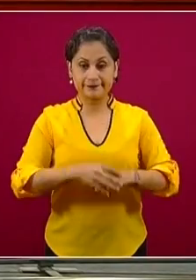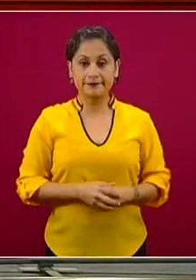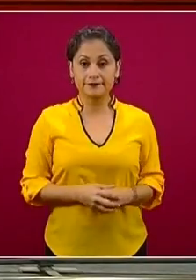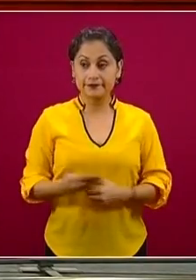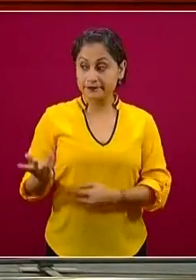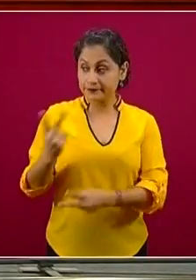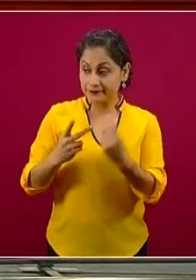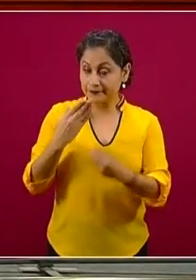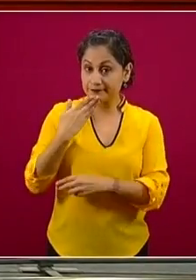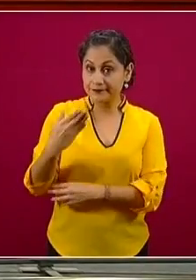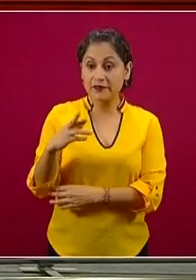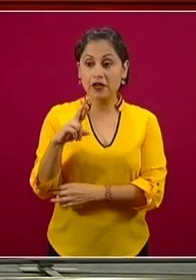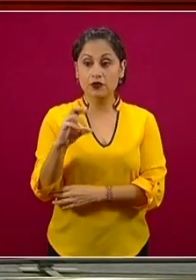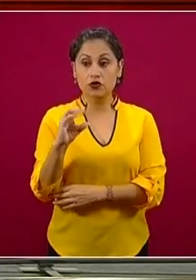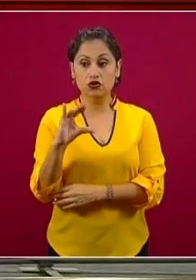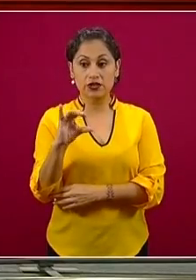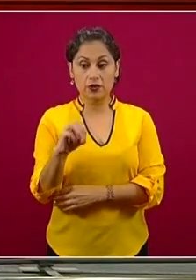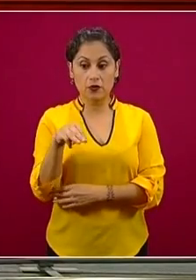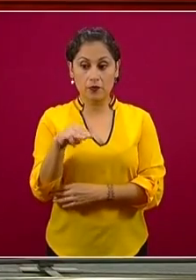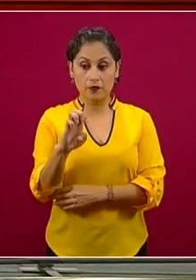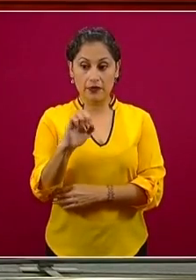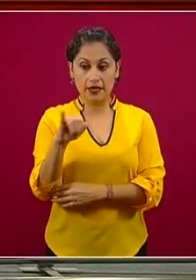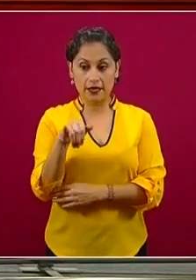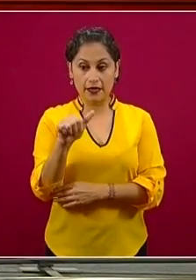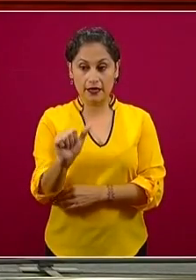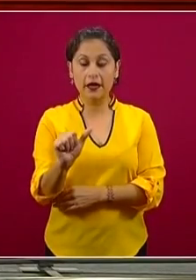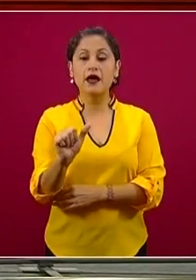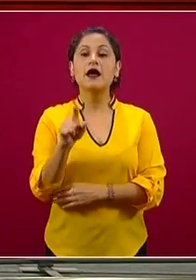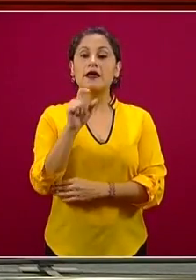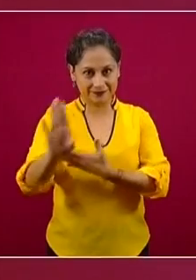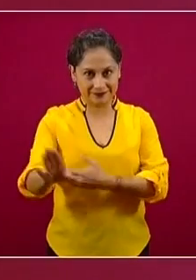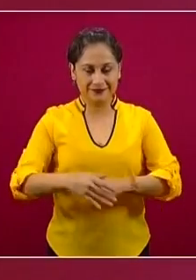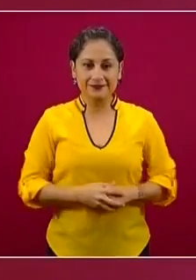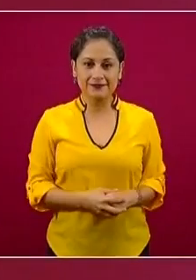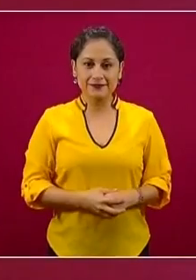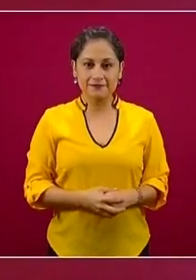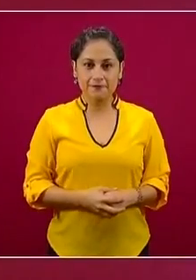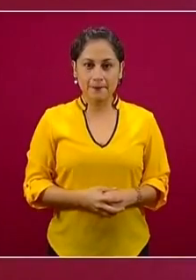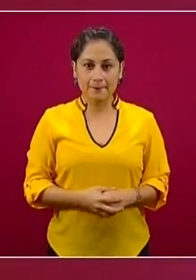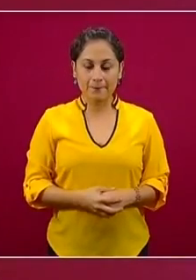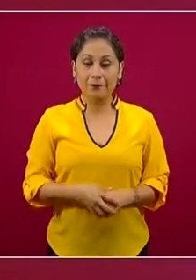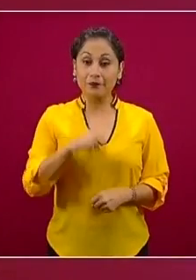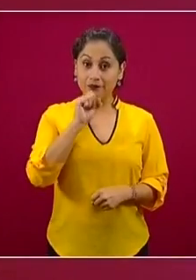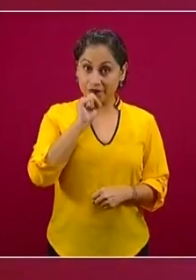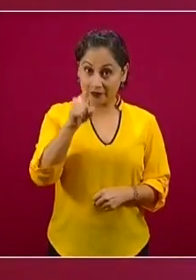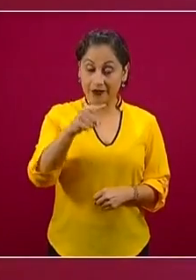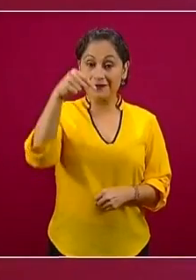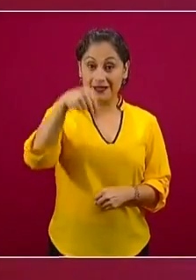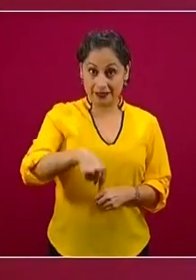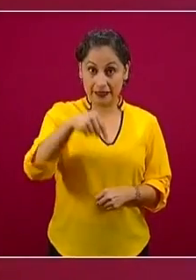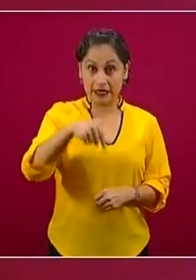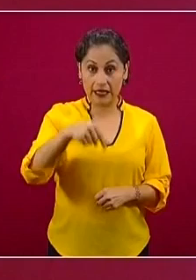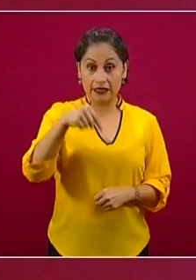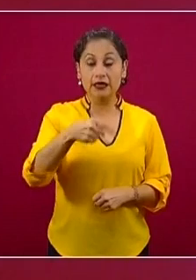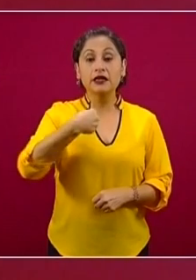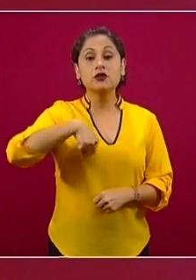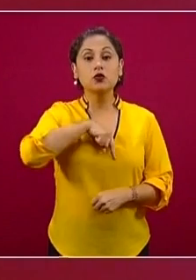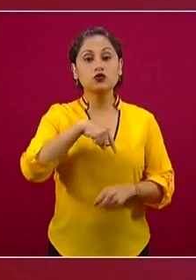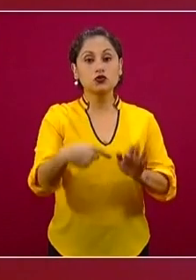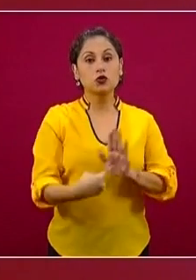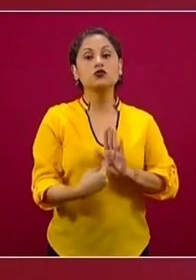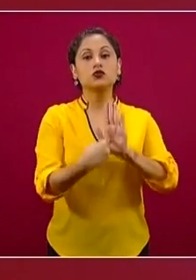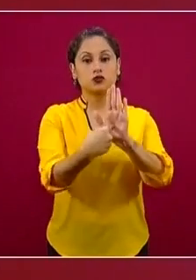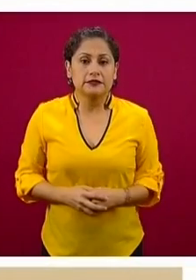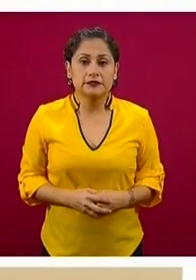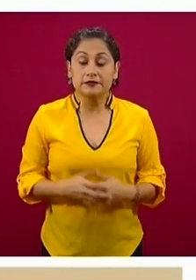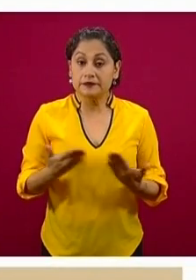que ya están identificadas. La secretaria de Economía, Graciela Márquez, expuso que de esta manera se está cerca de la meta del millón